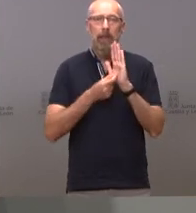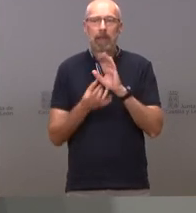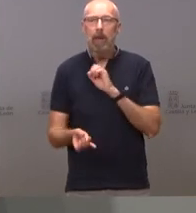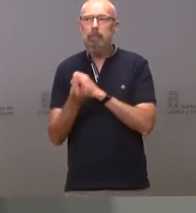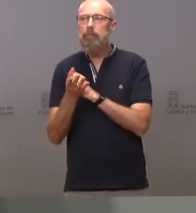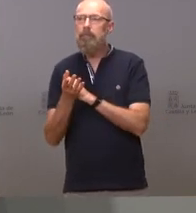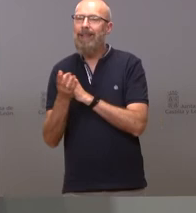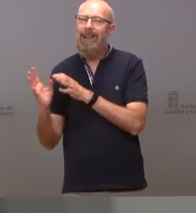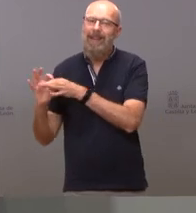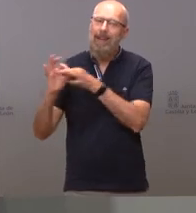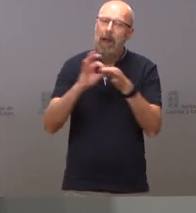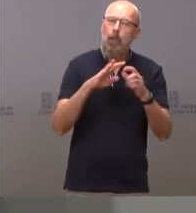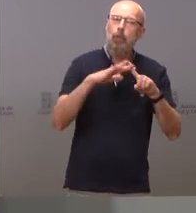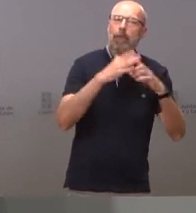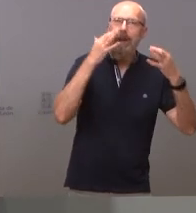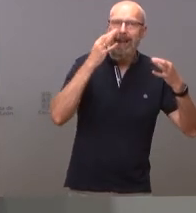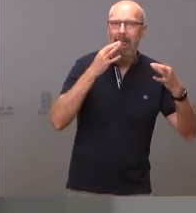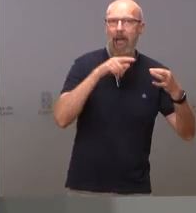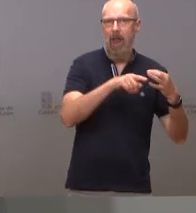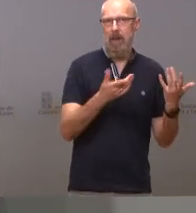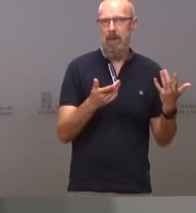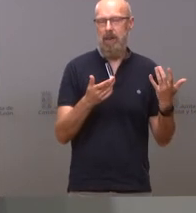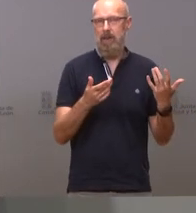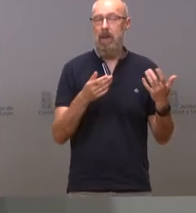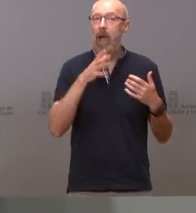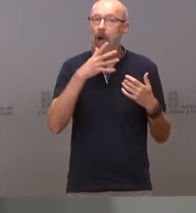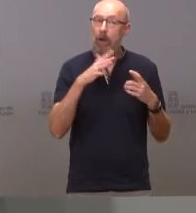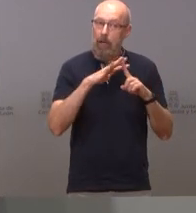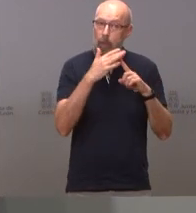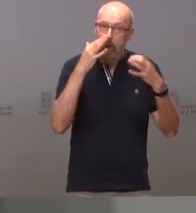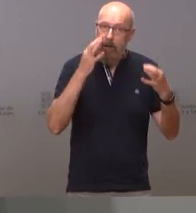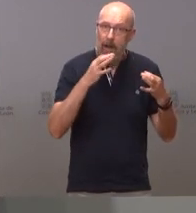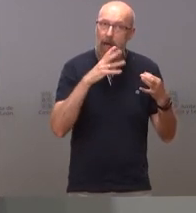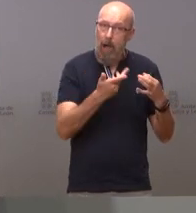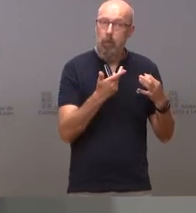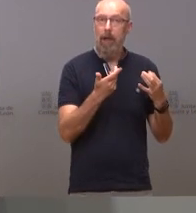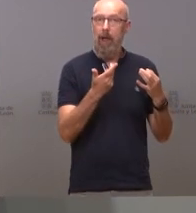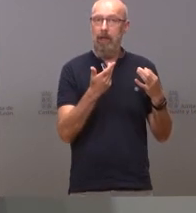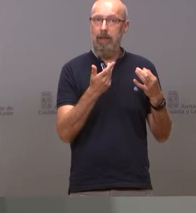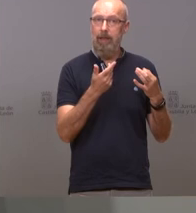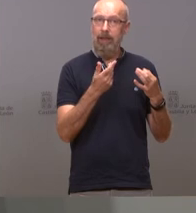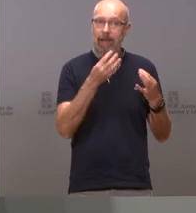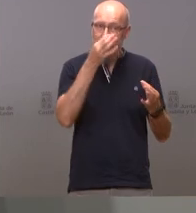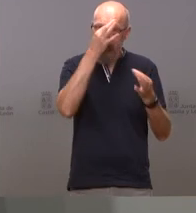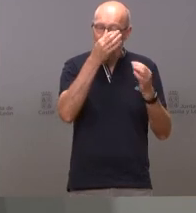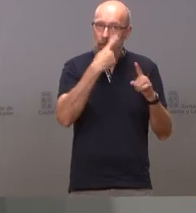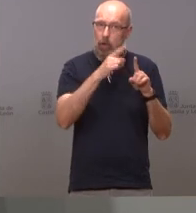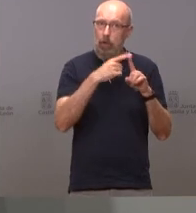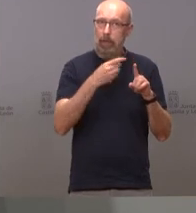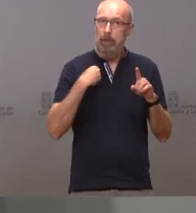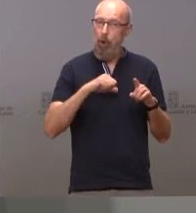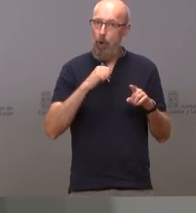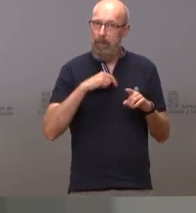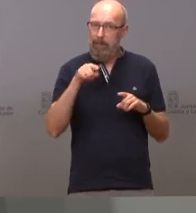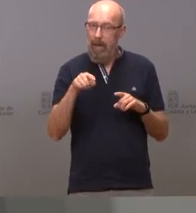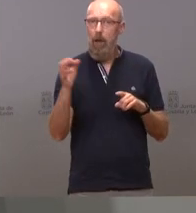situación real sanitaria ahora mismo la incidencia y la saturación hospitalaria la incidencia y la gravedad